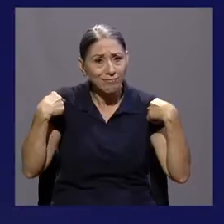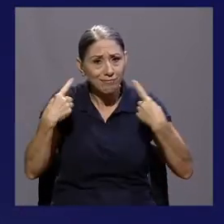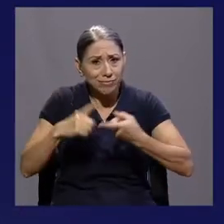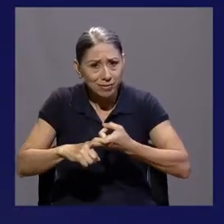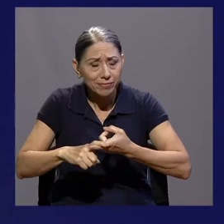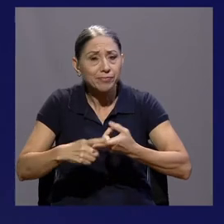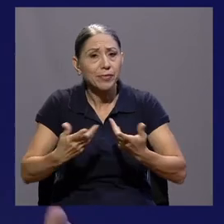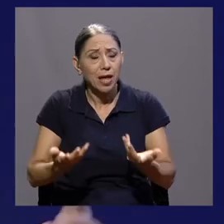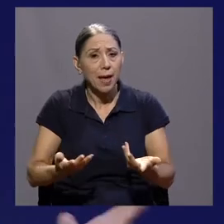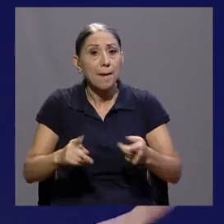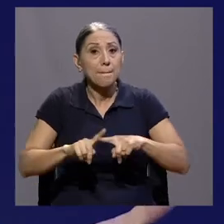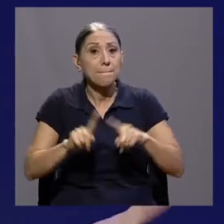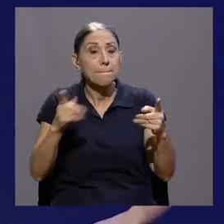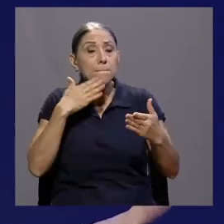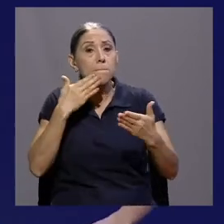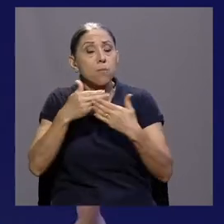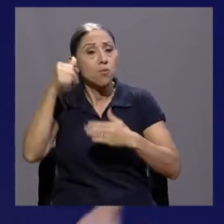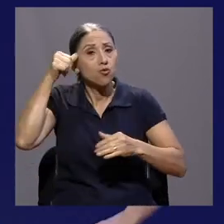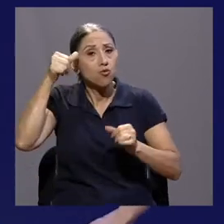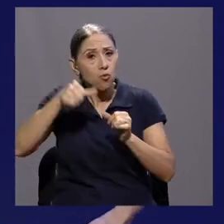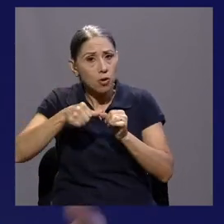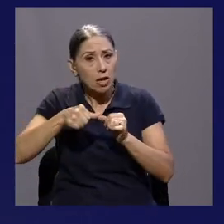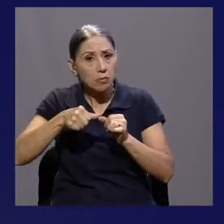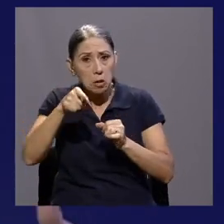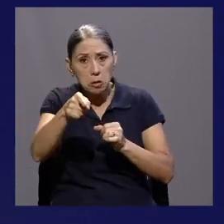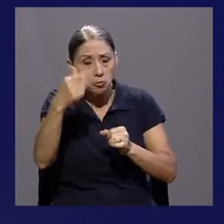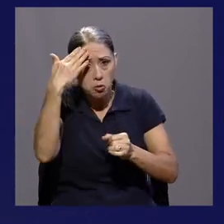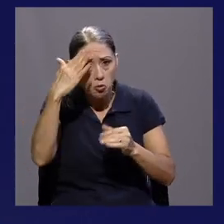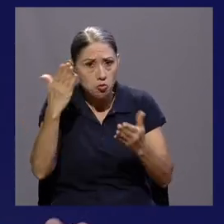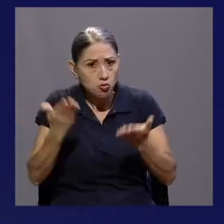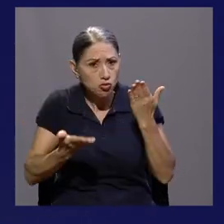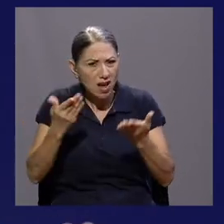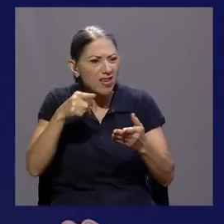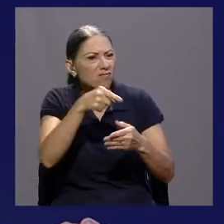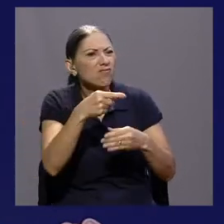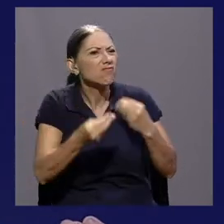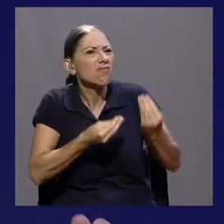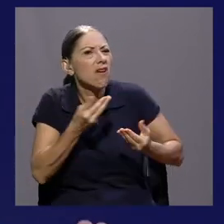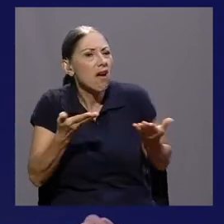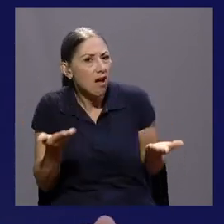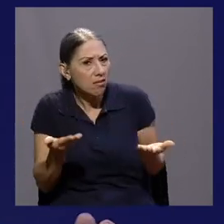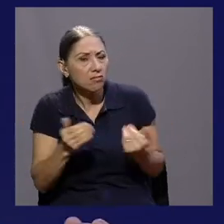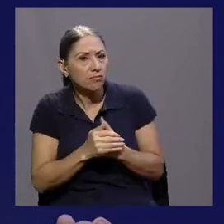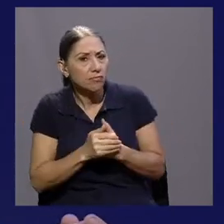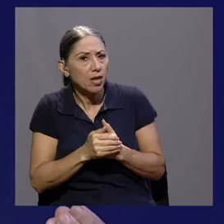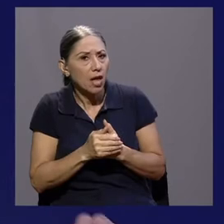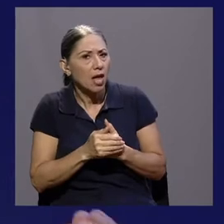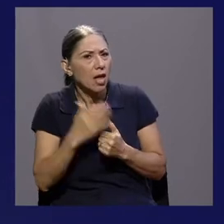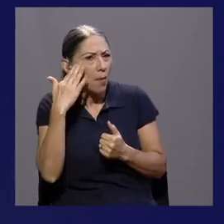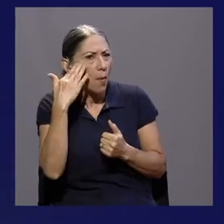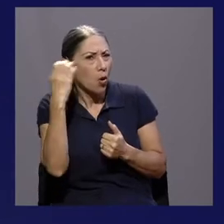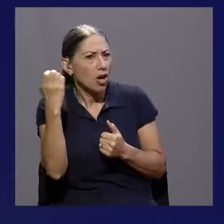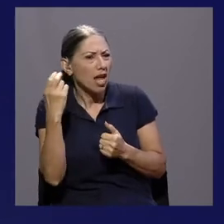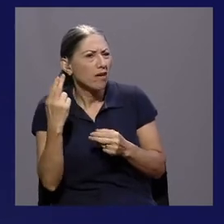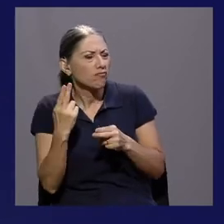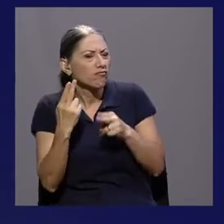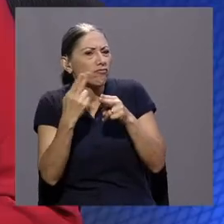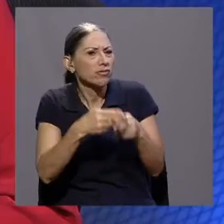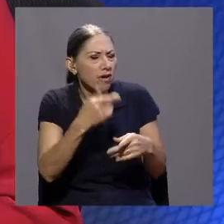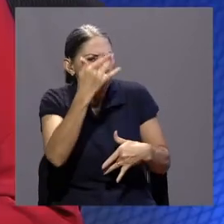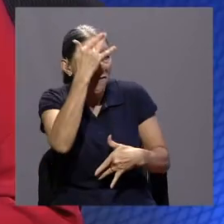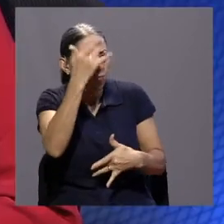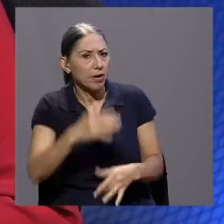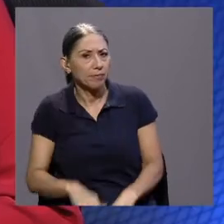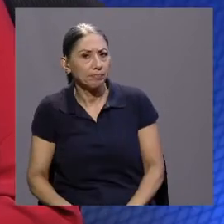pero es bueno recordar para quien no lo conoce en qué consiste e incluso por qué se le cataloga como enfermedad.